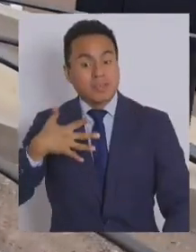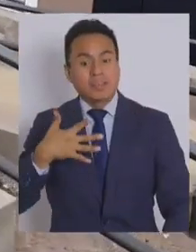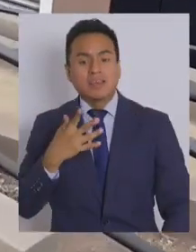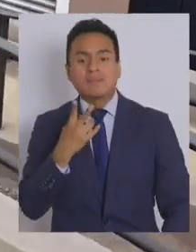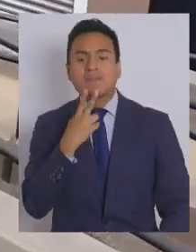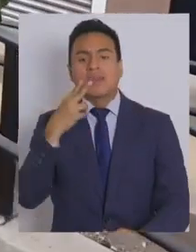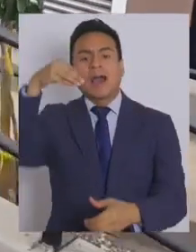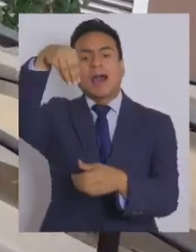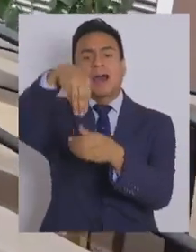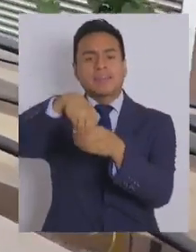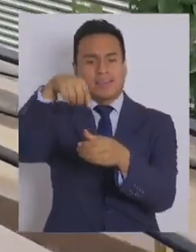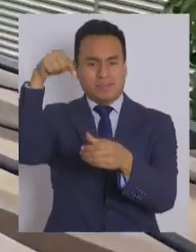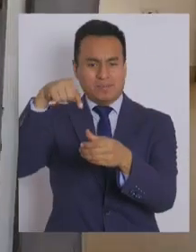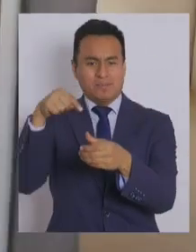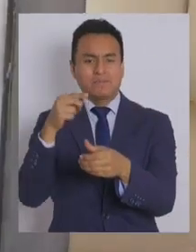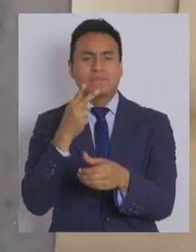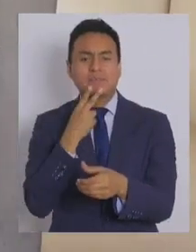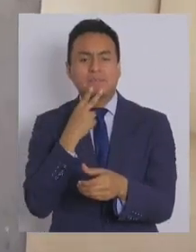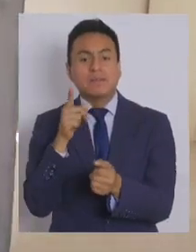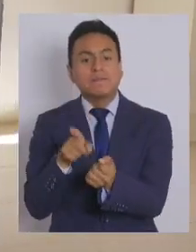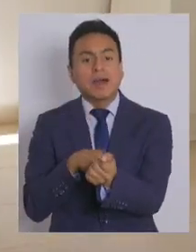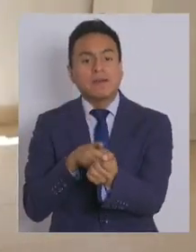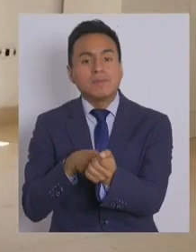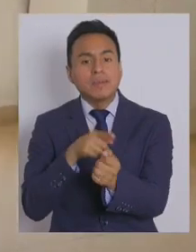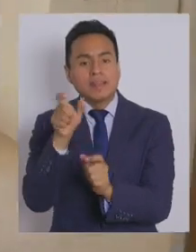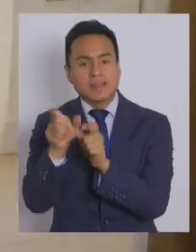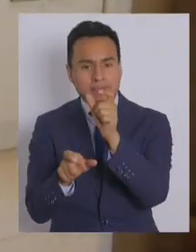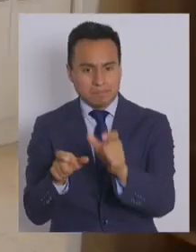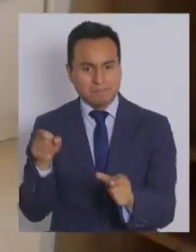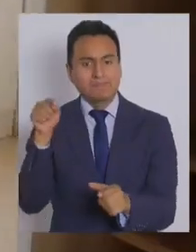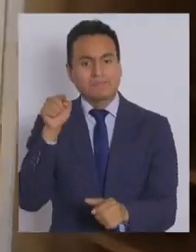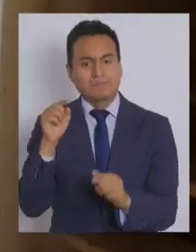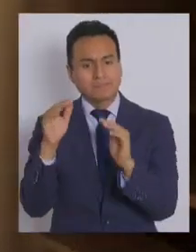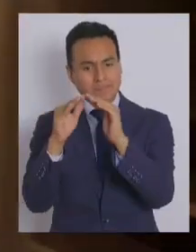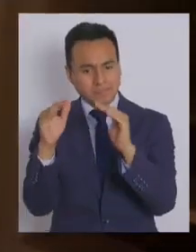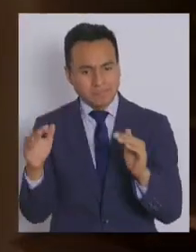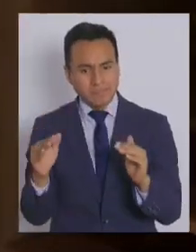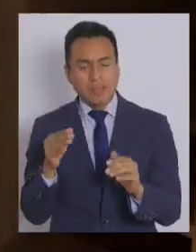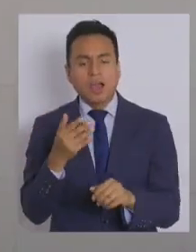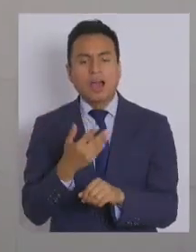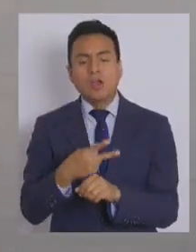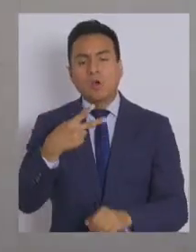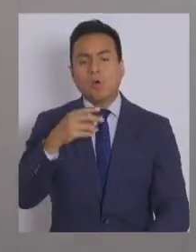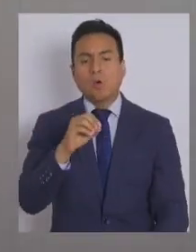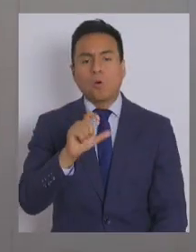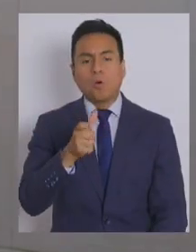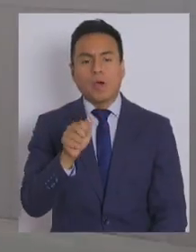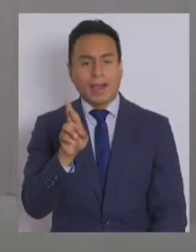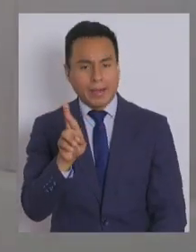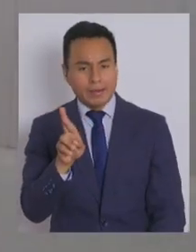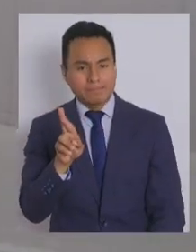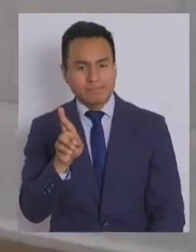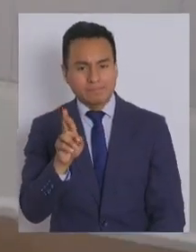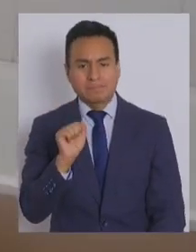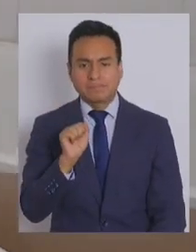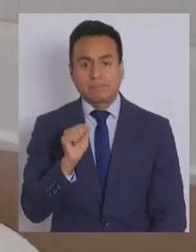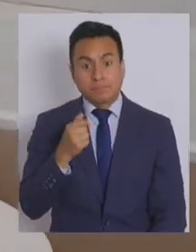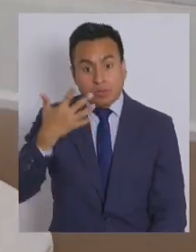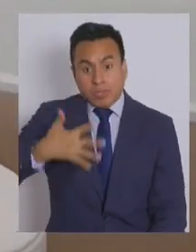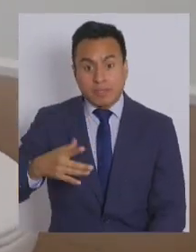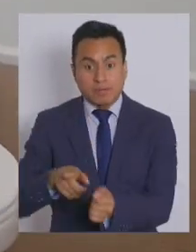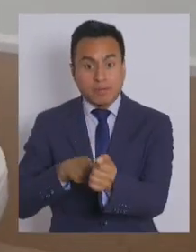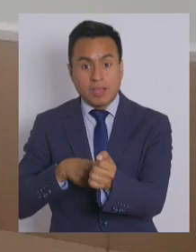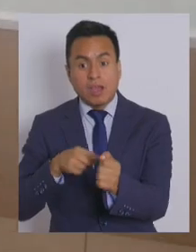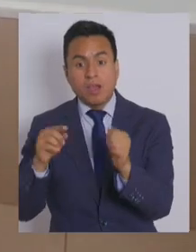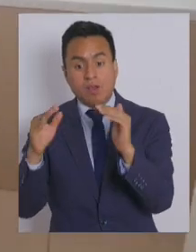vive dentro de la vivienda. Y dentro de la vivienda vive una familia. Se conforma un hogar. Y miren lo importante que es el hogar